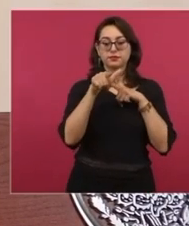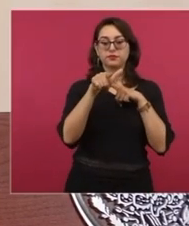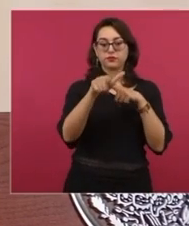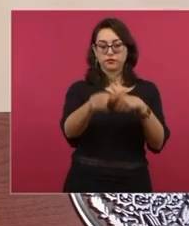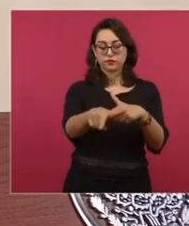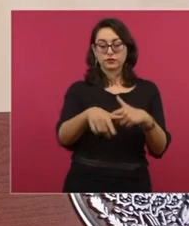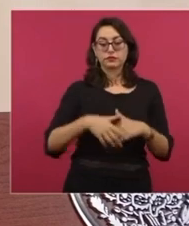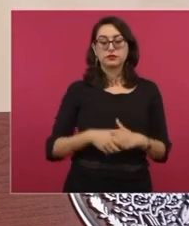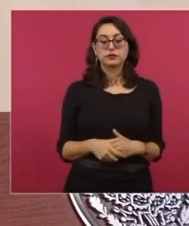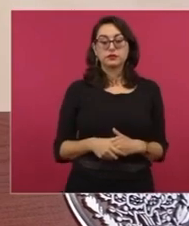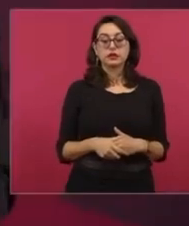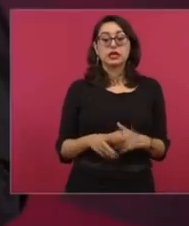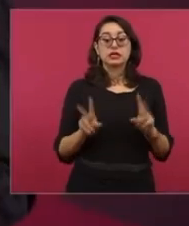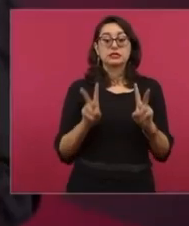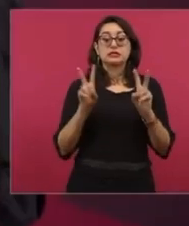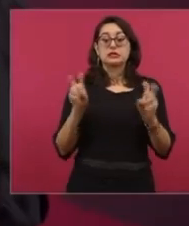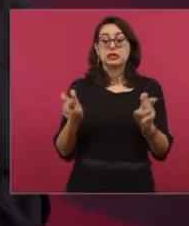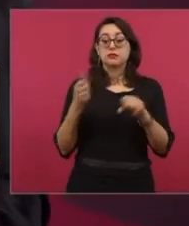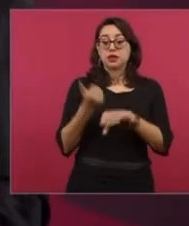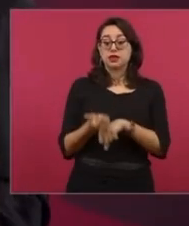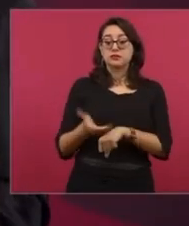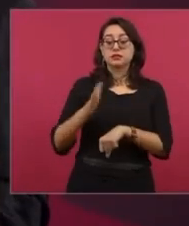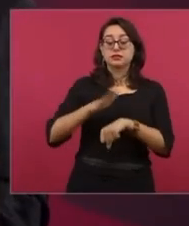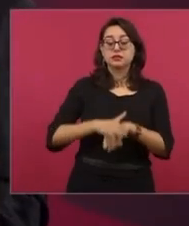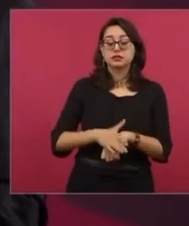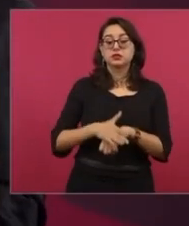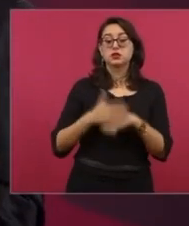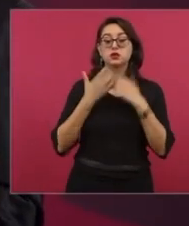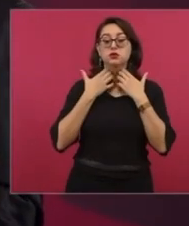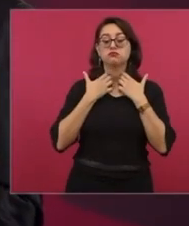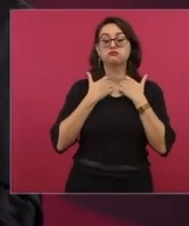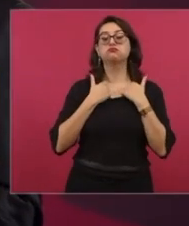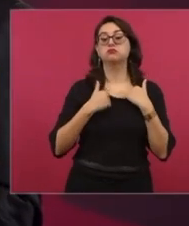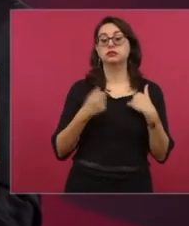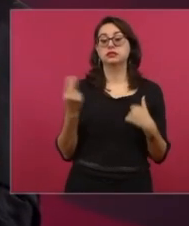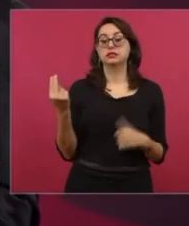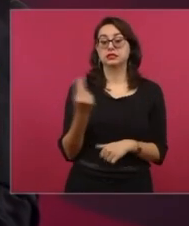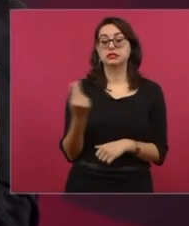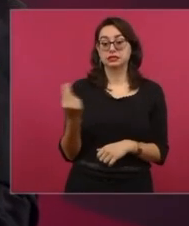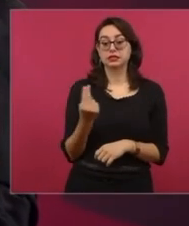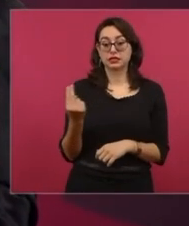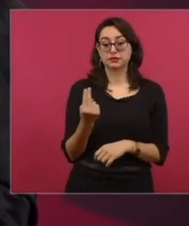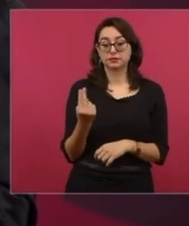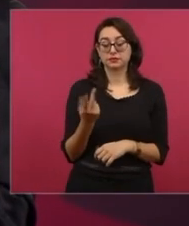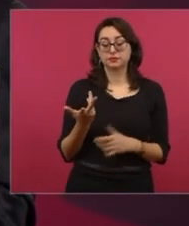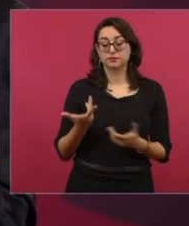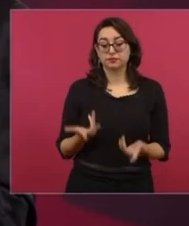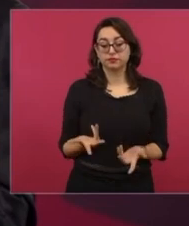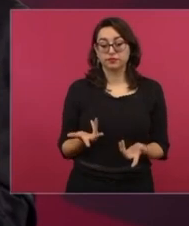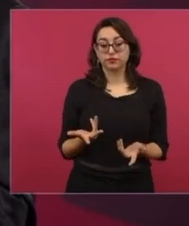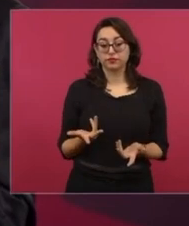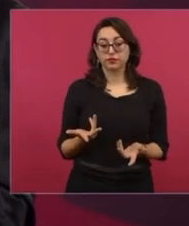la administración pública, porque se